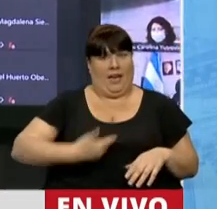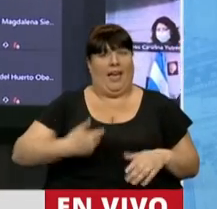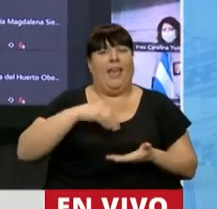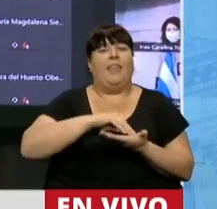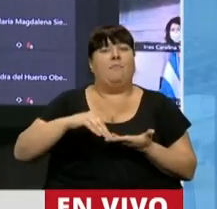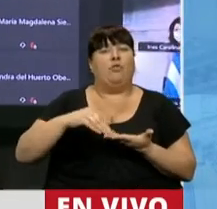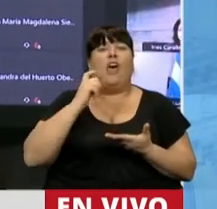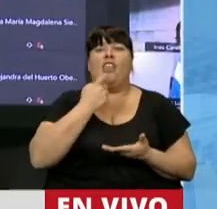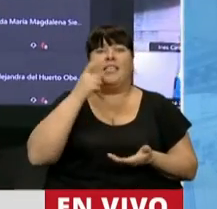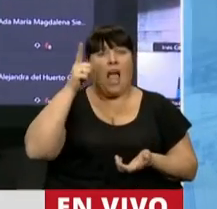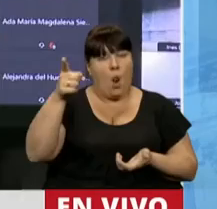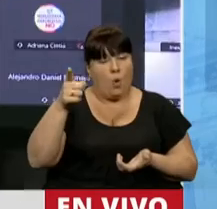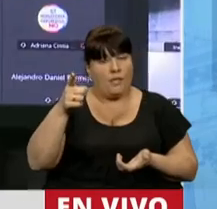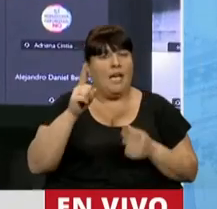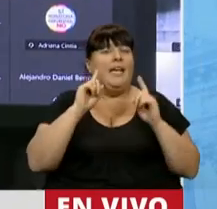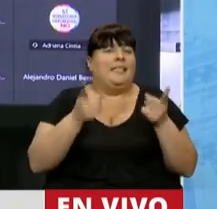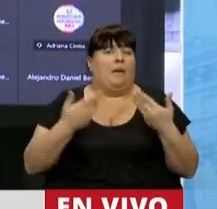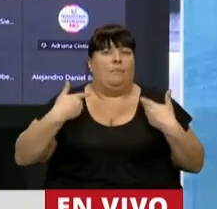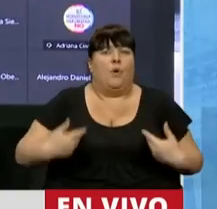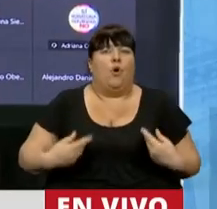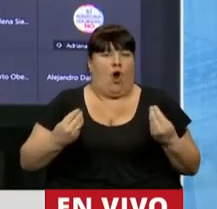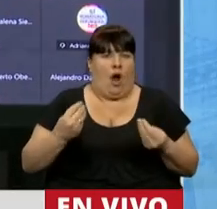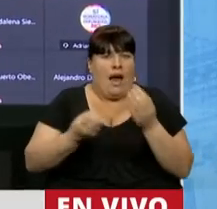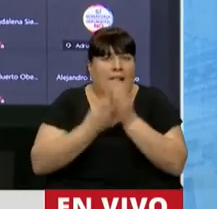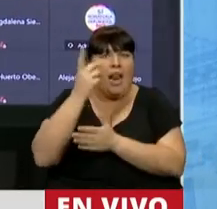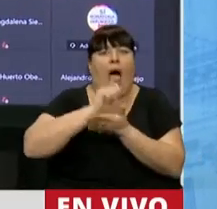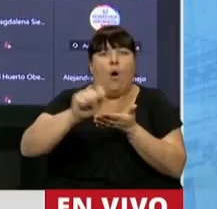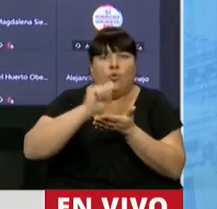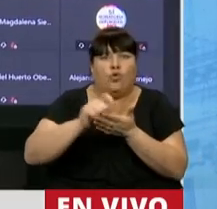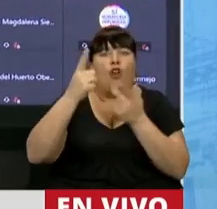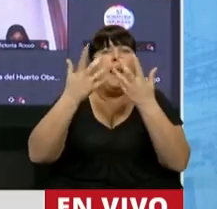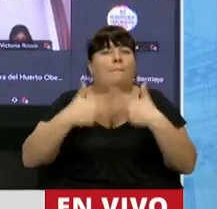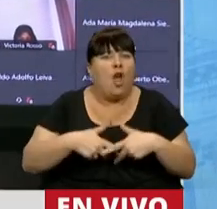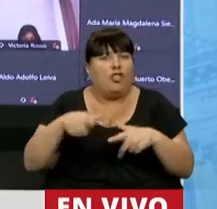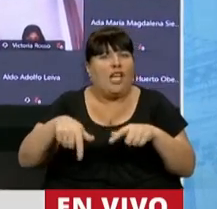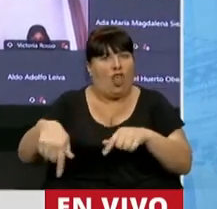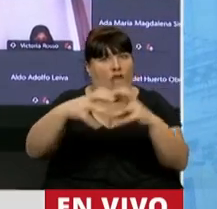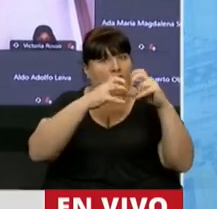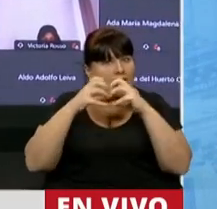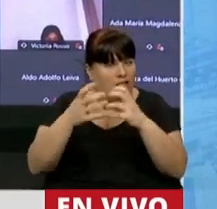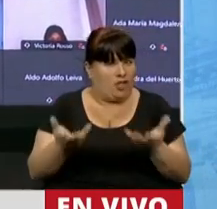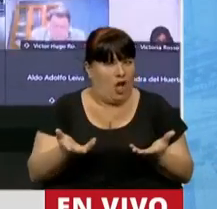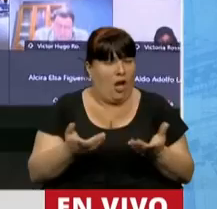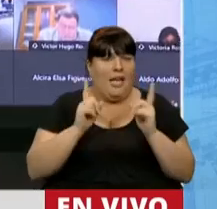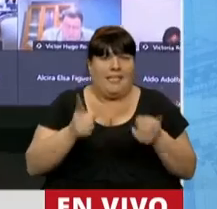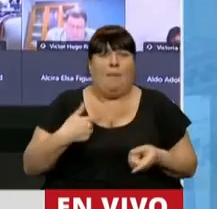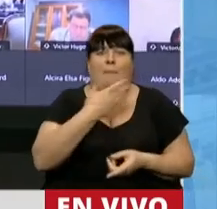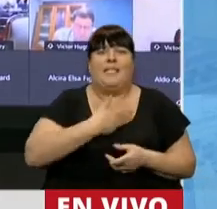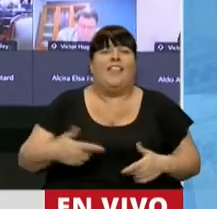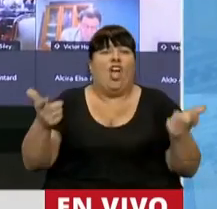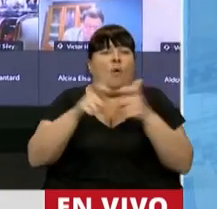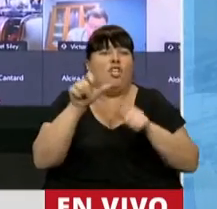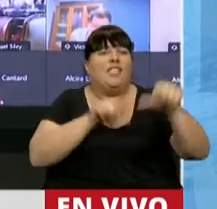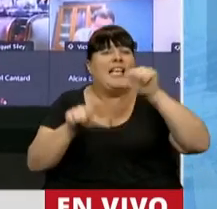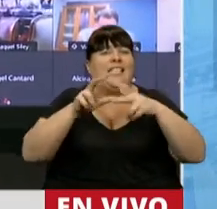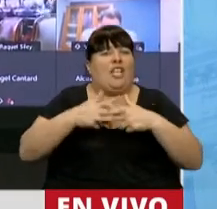diputado de la provincia de San Luis, como como autor y coautor de uno de los proyectos en tratamiento de hoy, y como presidente de la Comisión